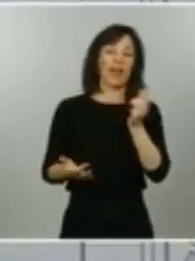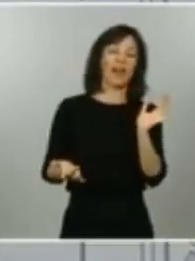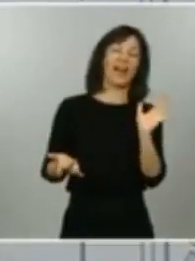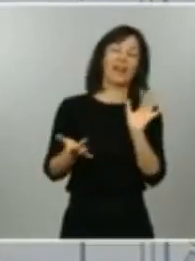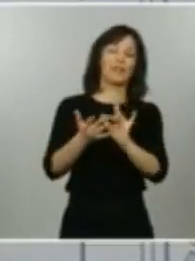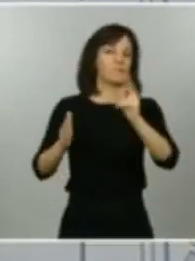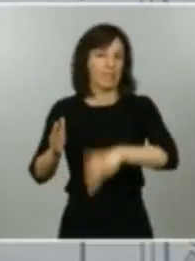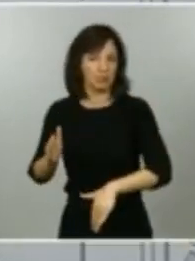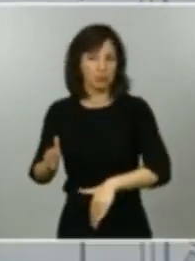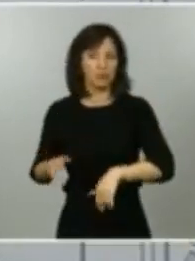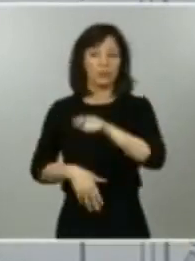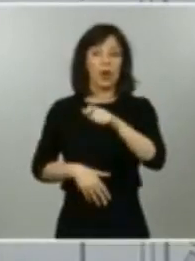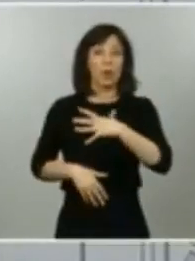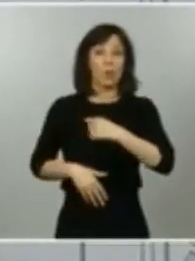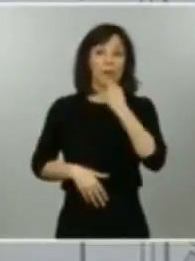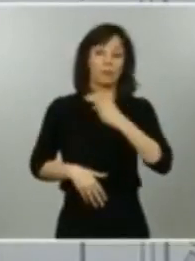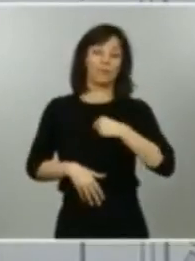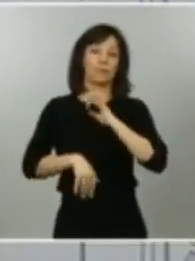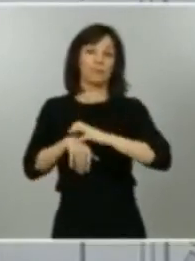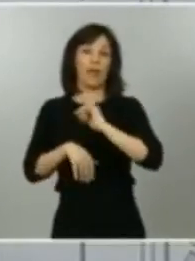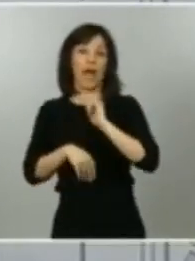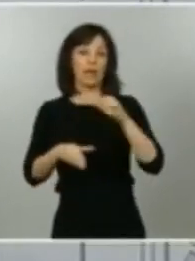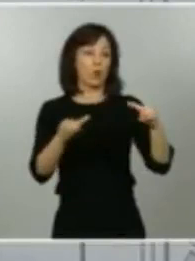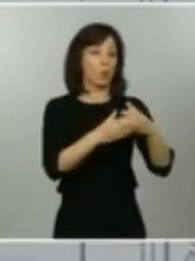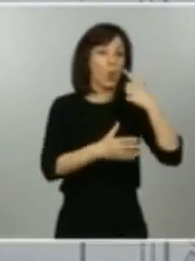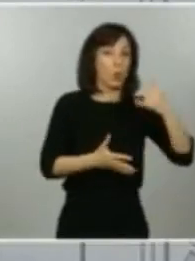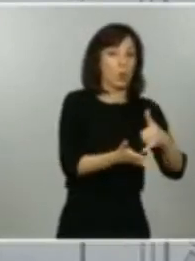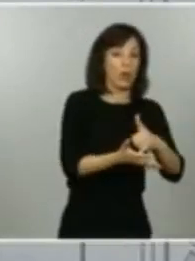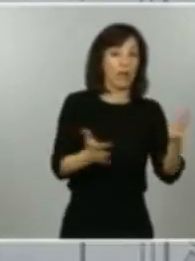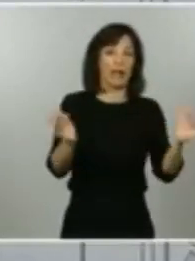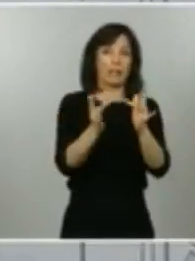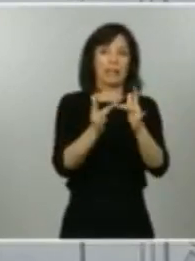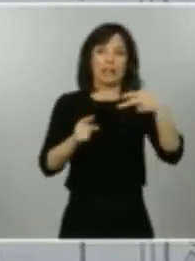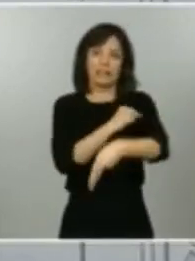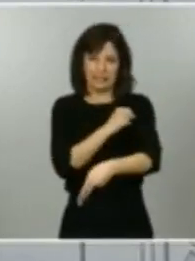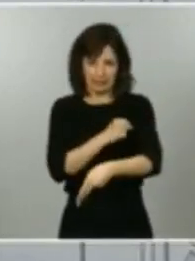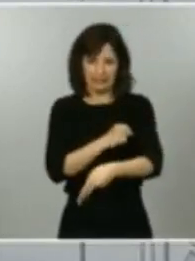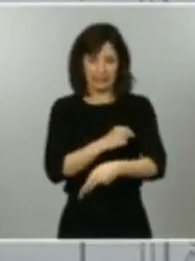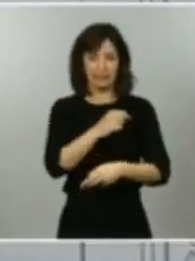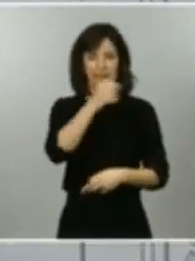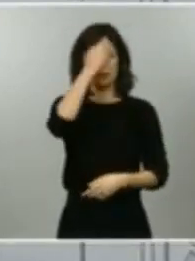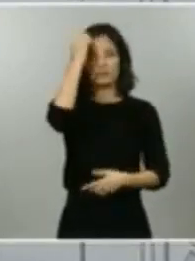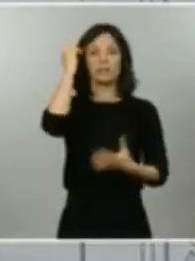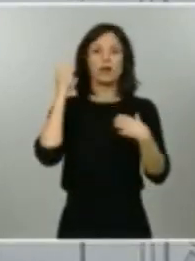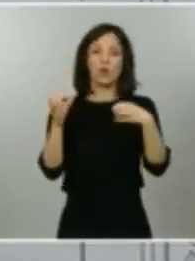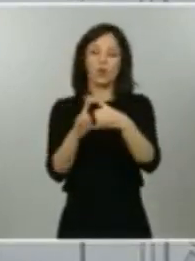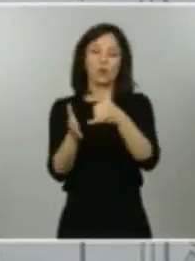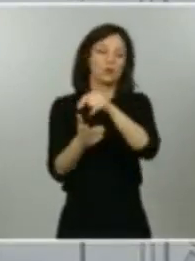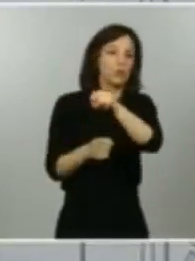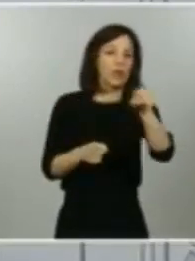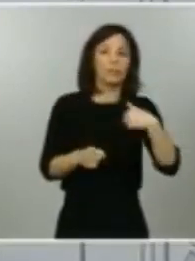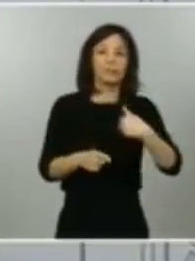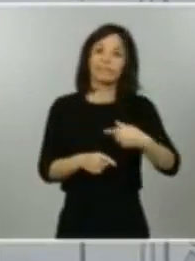y esos grupos vulnerables. Esto nos incita a que sin castigar a esos grupos vulnerables a estar encerrados en su casa